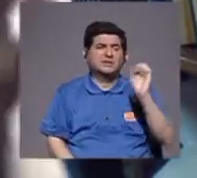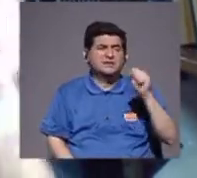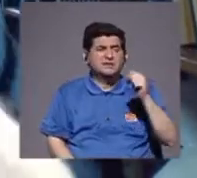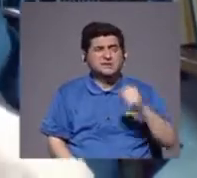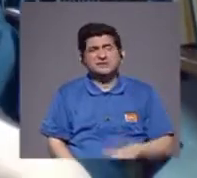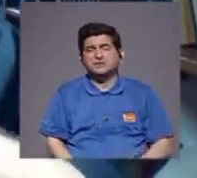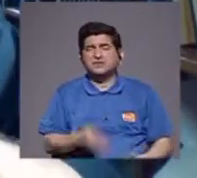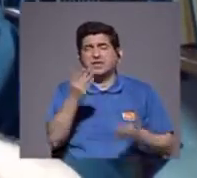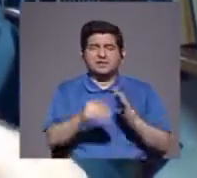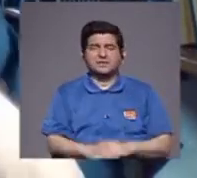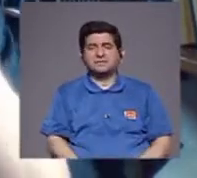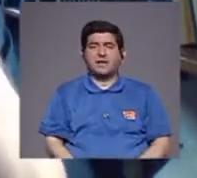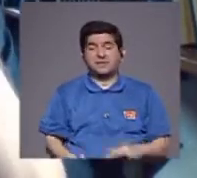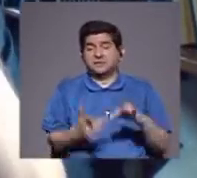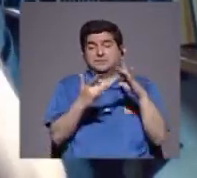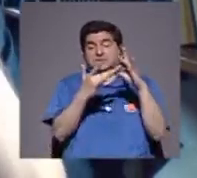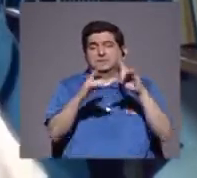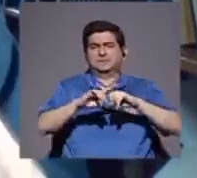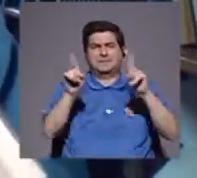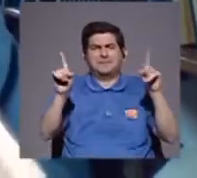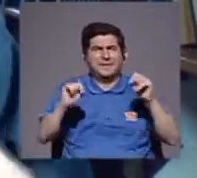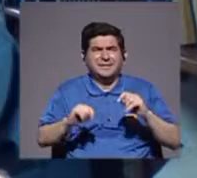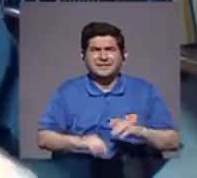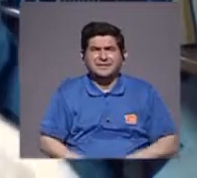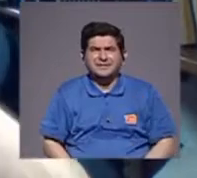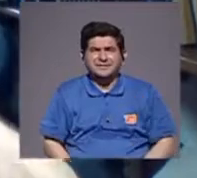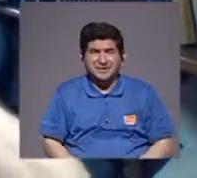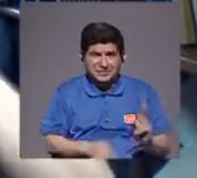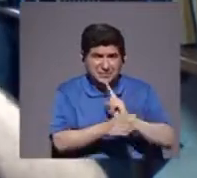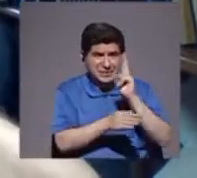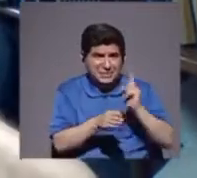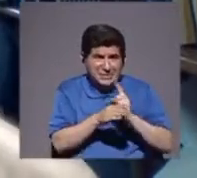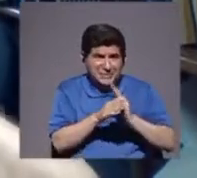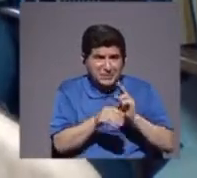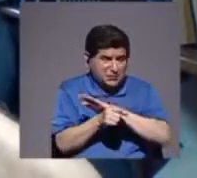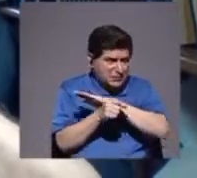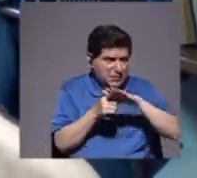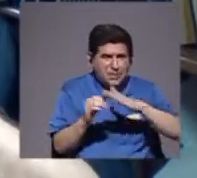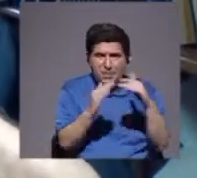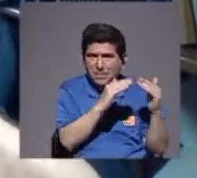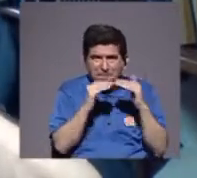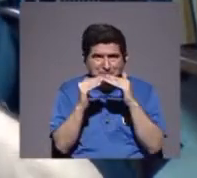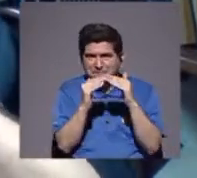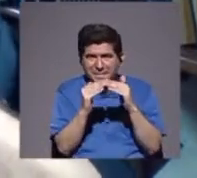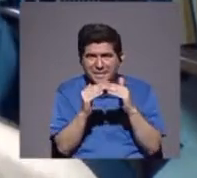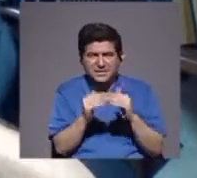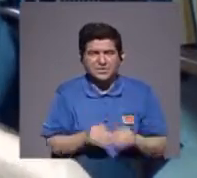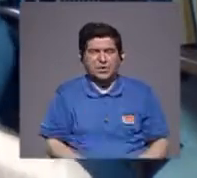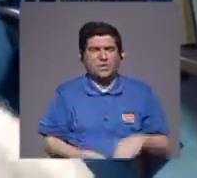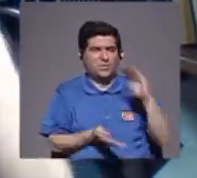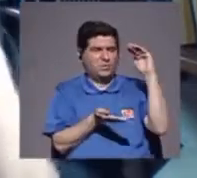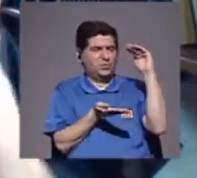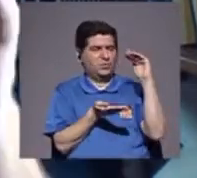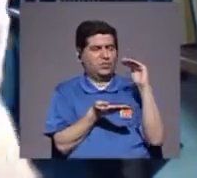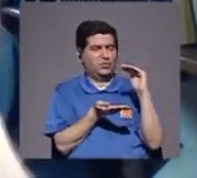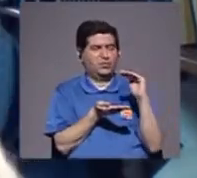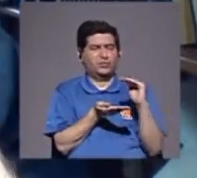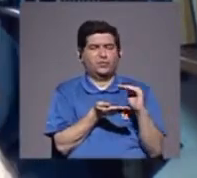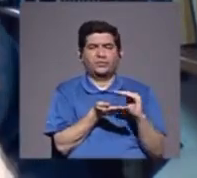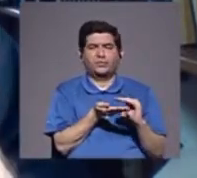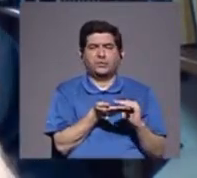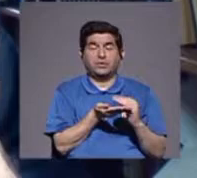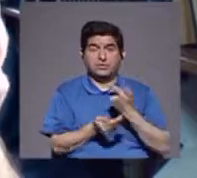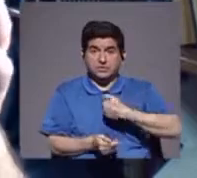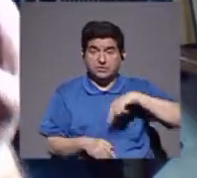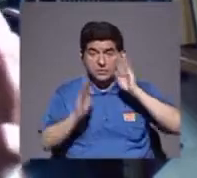muy exóticas, y todo, pero constituyen, en consumo, en la totalidad, de la población, es muchísimo menor, así que si le damos